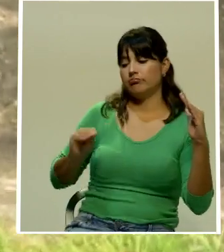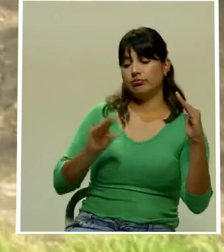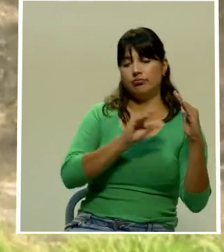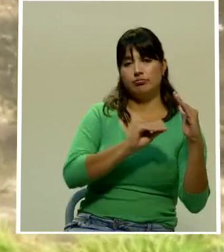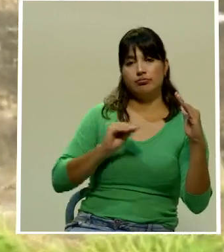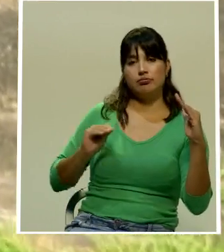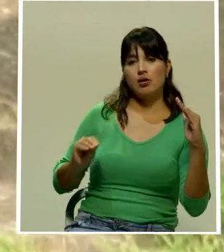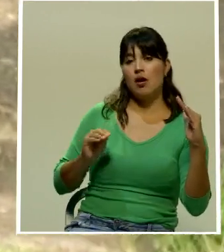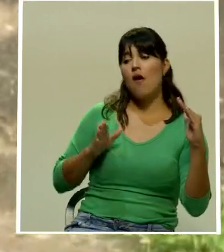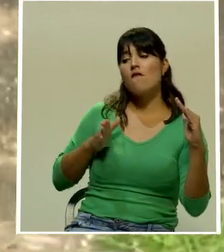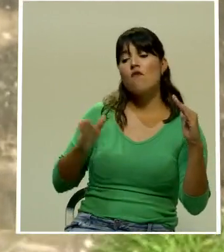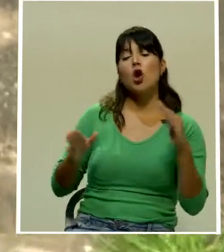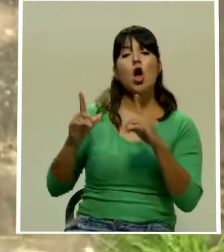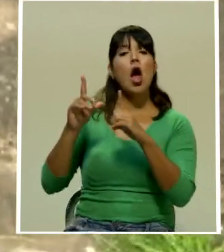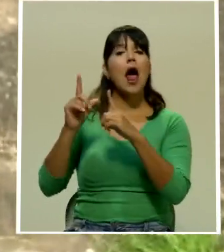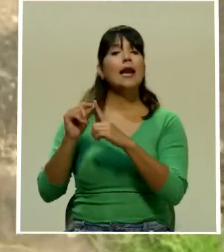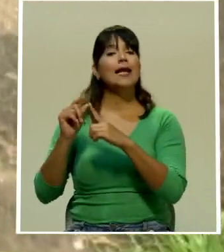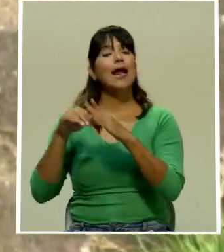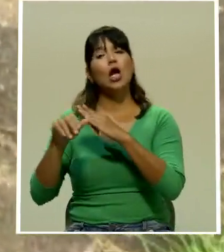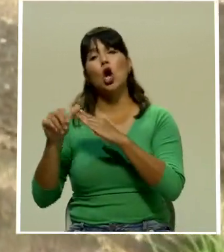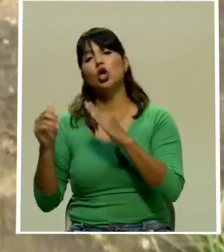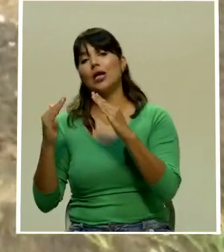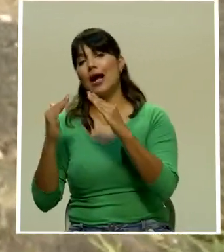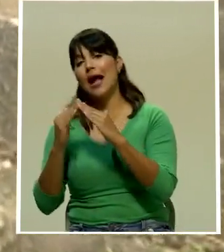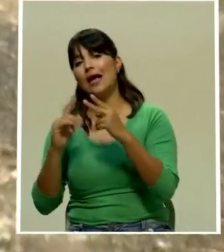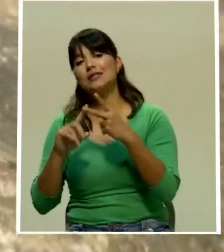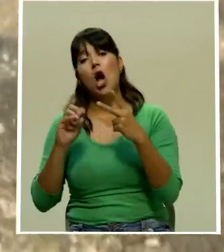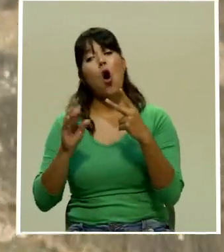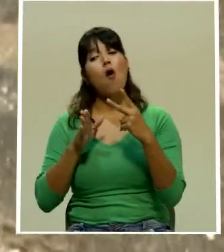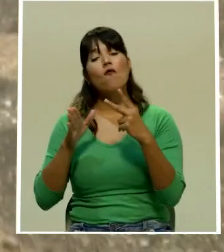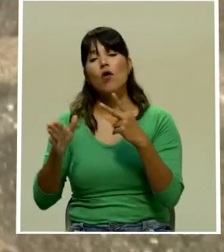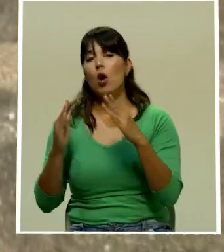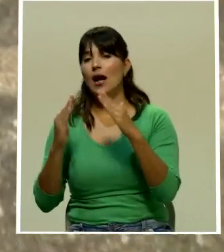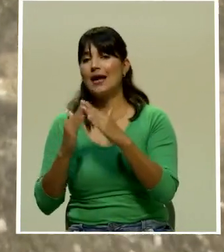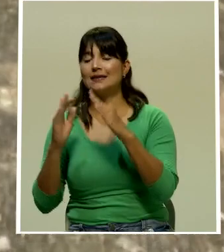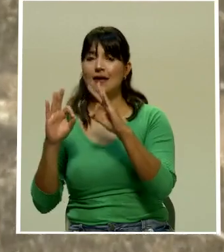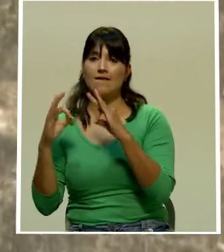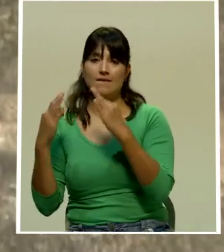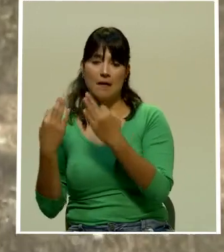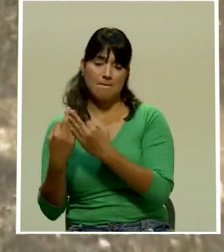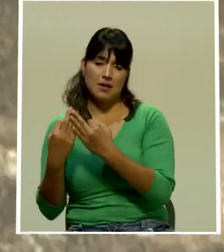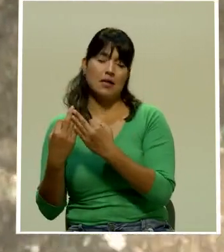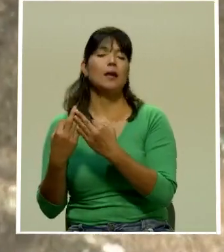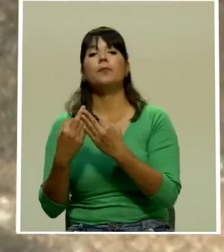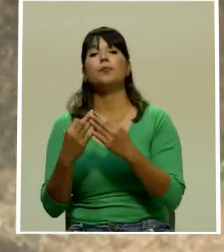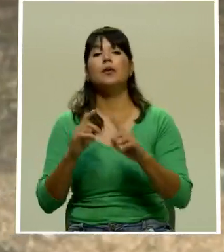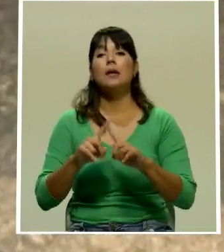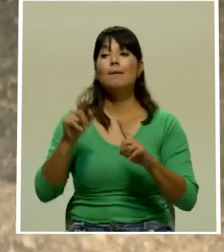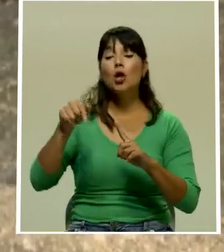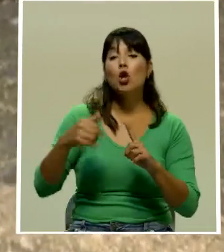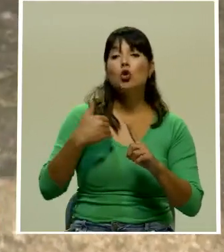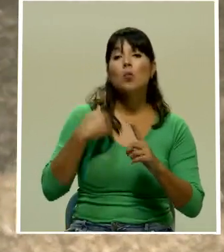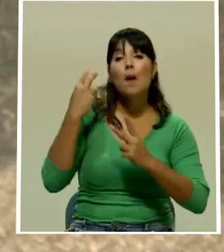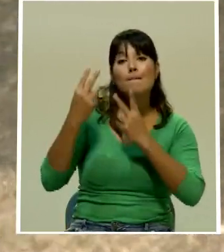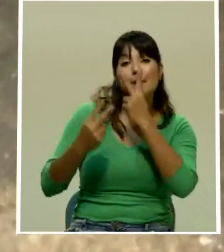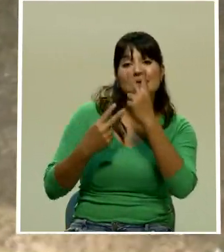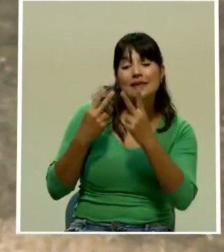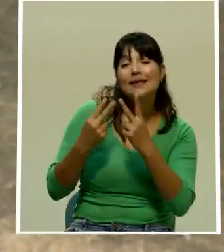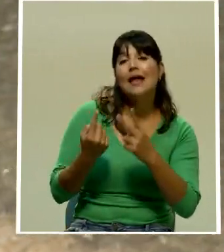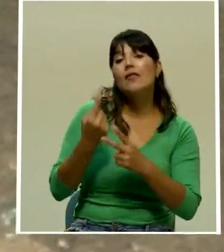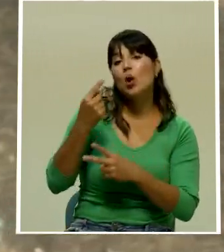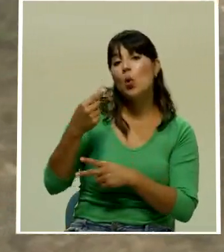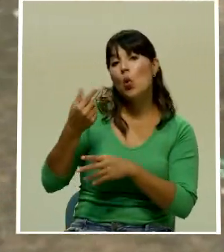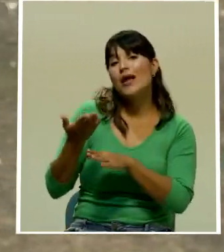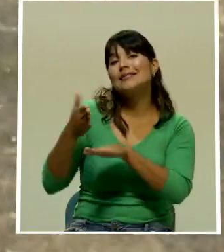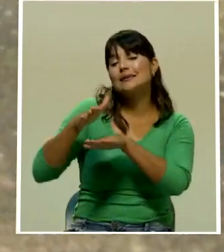están donde familiares pero ahora precisamente hoy recibimos una visita del geólogo y de la Municipalidad de Desamparados porque están